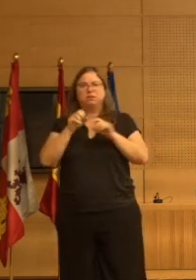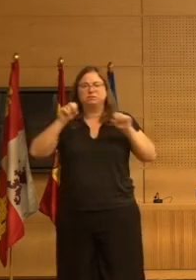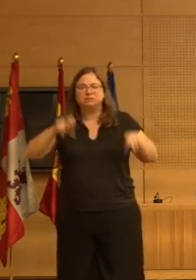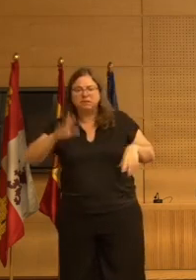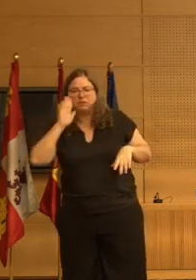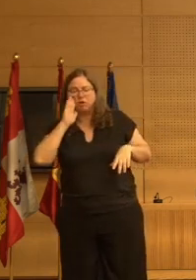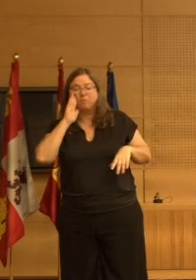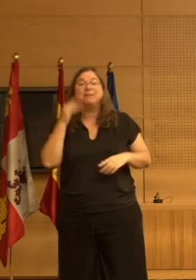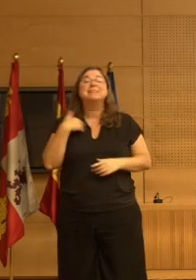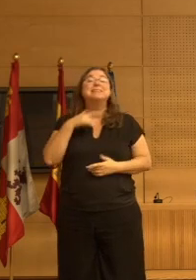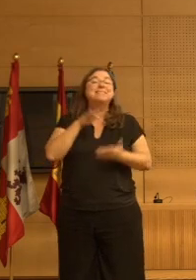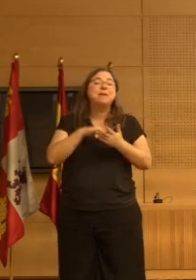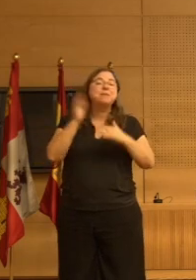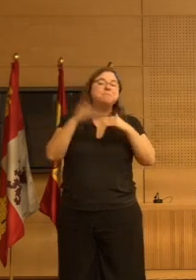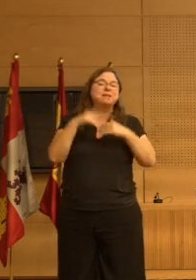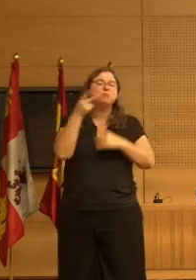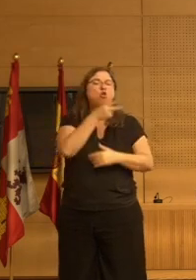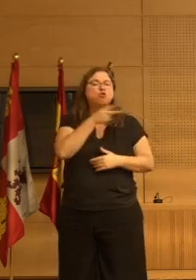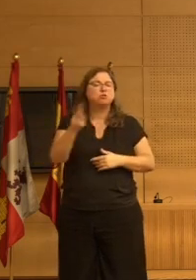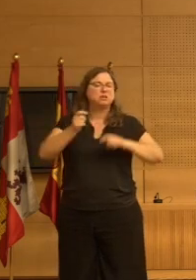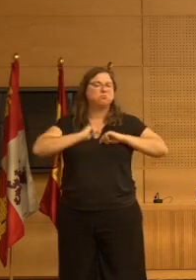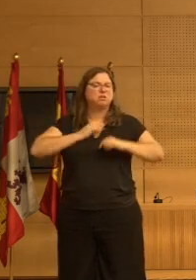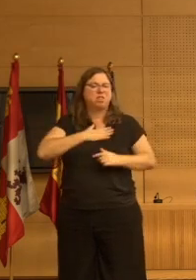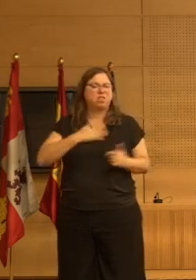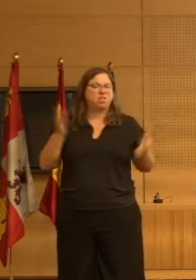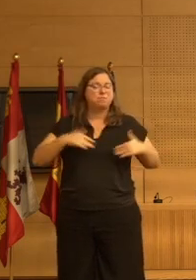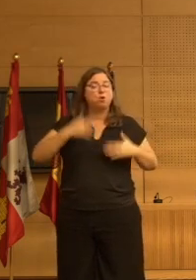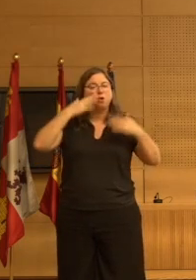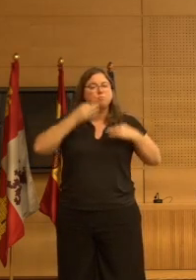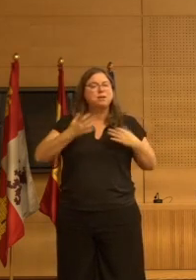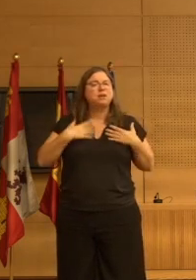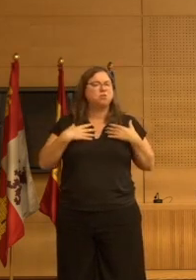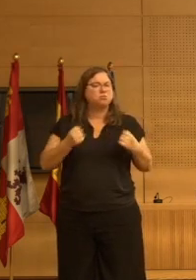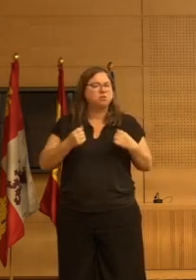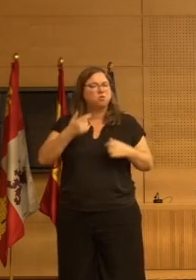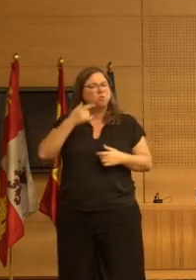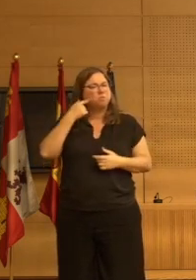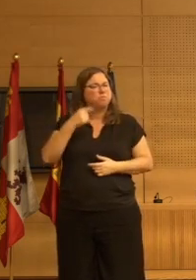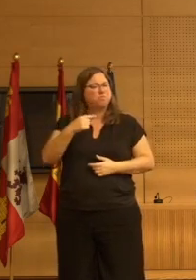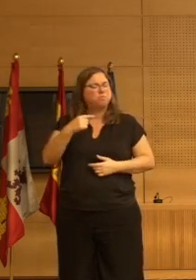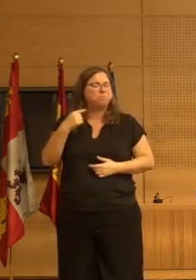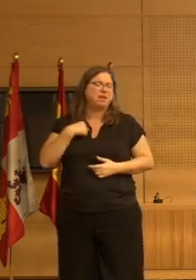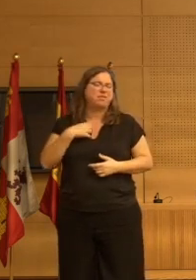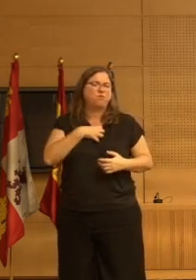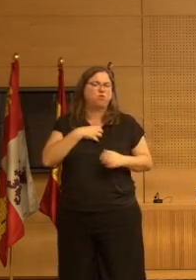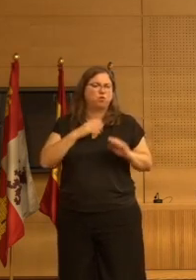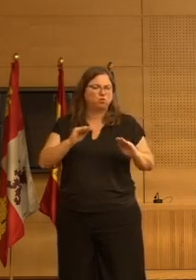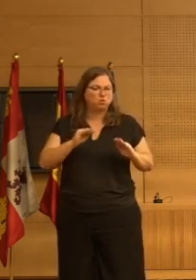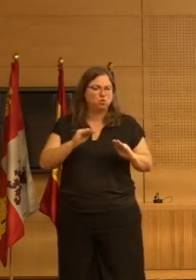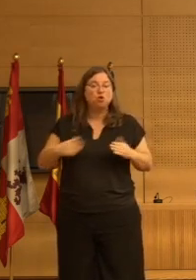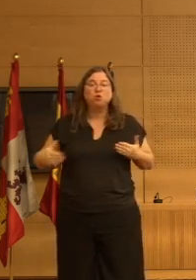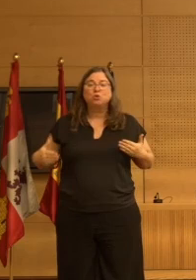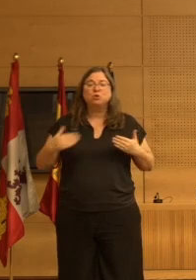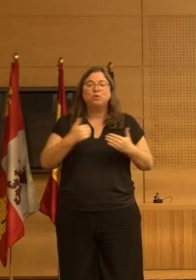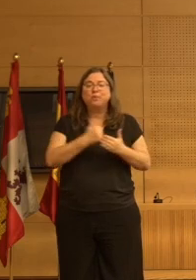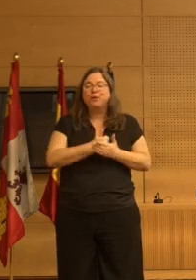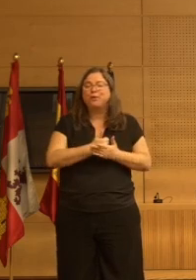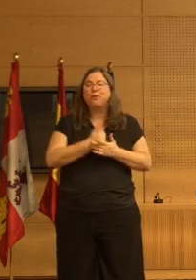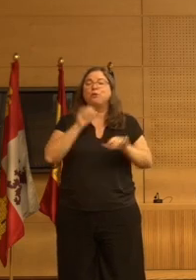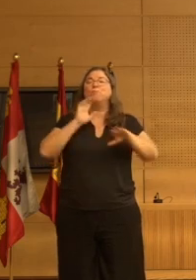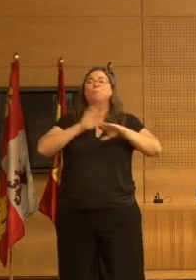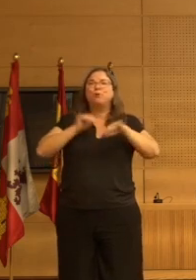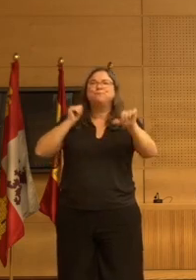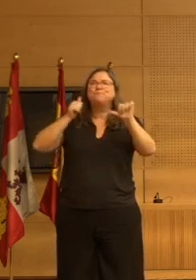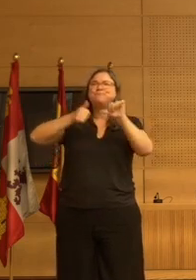en las últimas dos semanas que provoca malestar significativo o amenaza para salud o riesgo o pérdida de funcionalidad y como siempre que nos explica por todas las